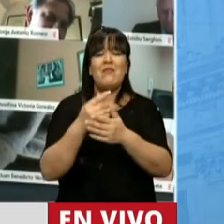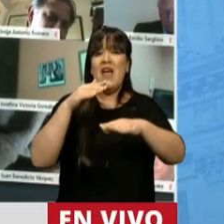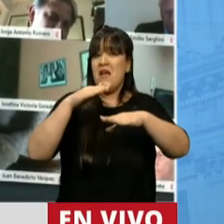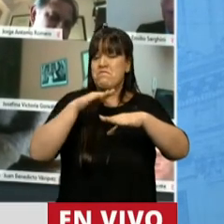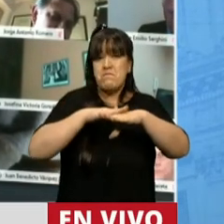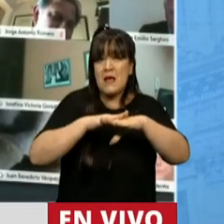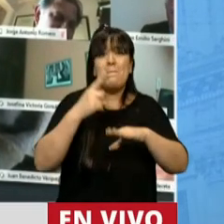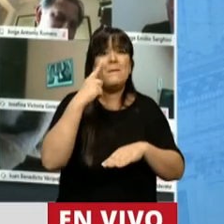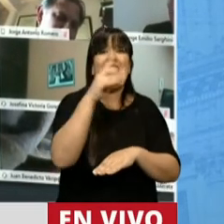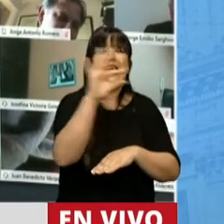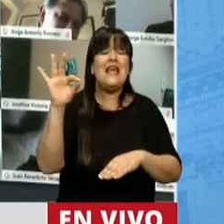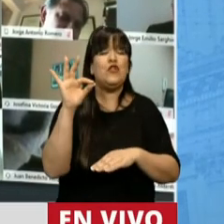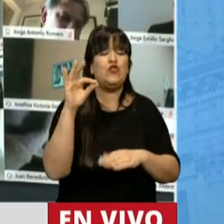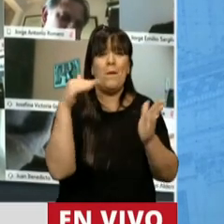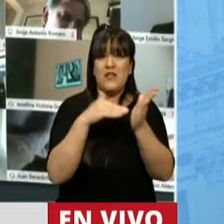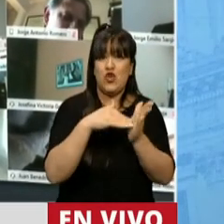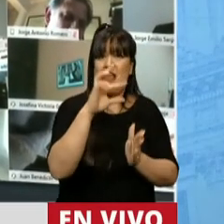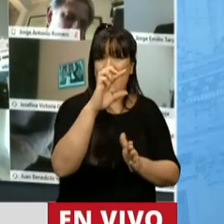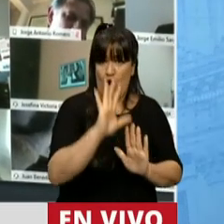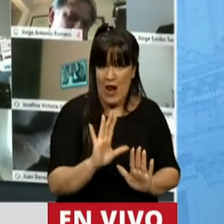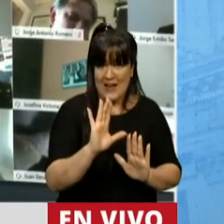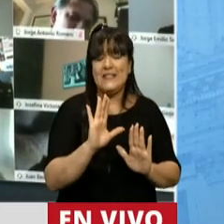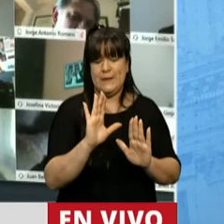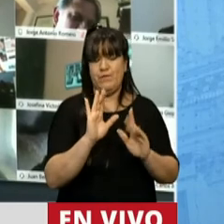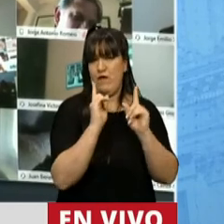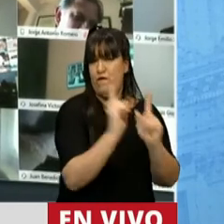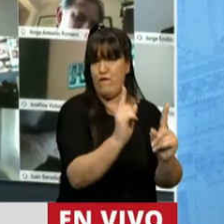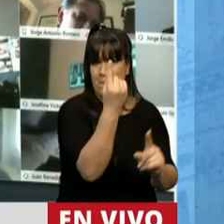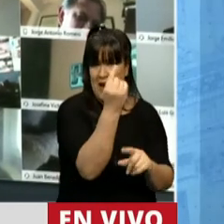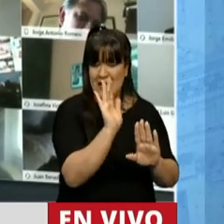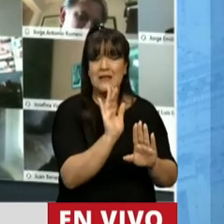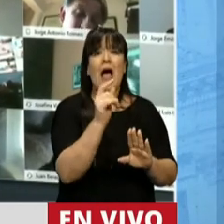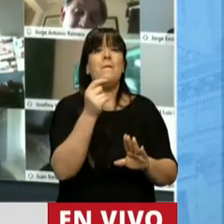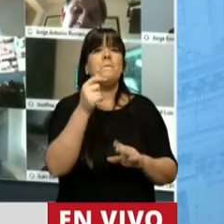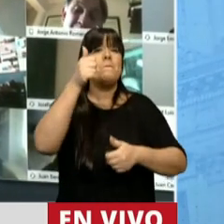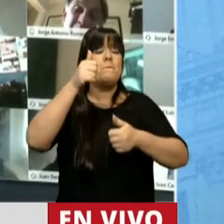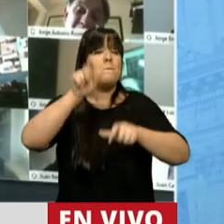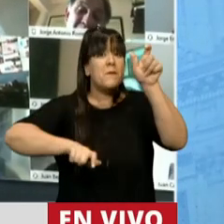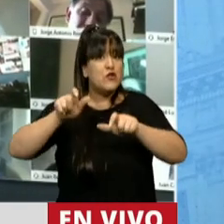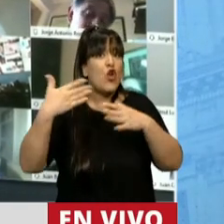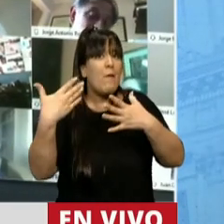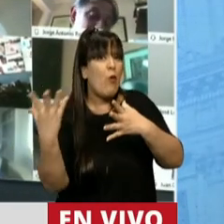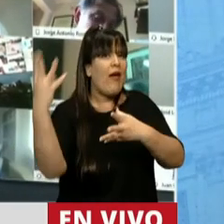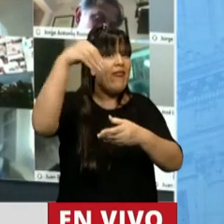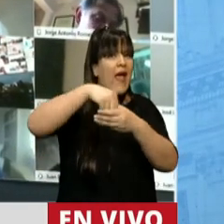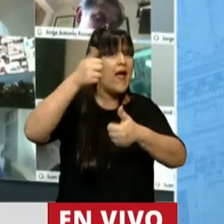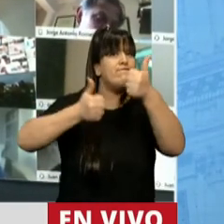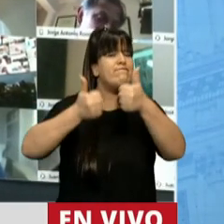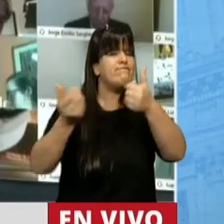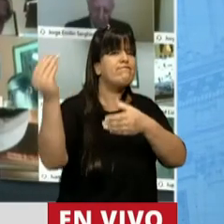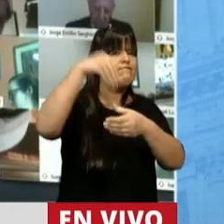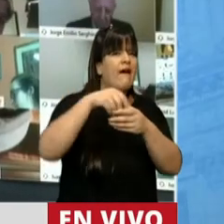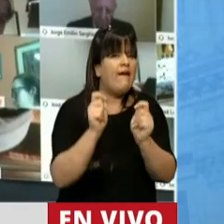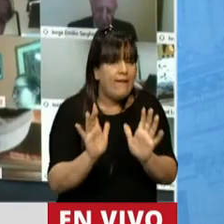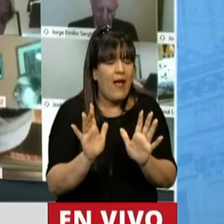millones de dólares. Segundo, los que entrarían en este canje tendrían que recibirían